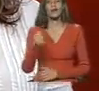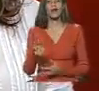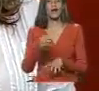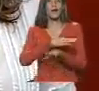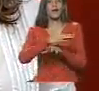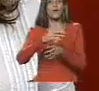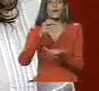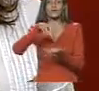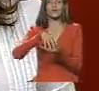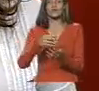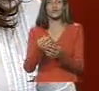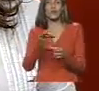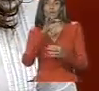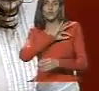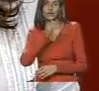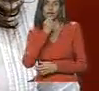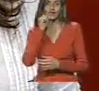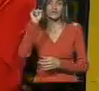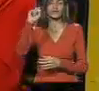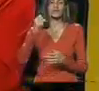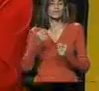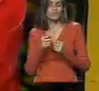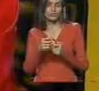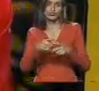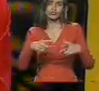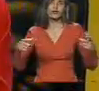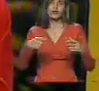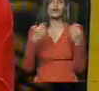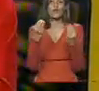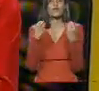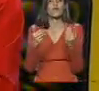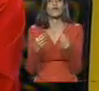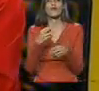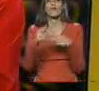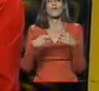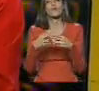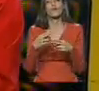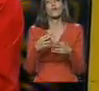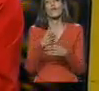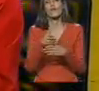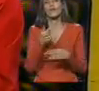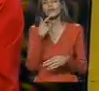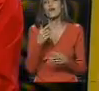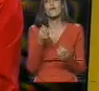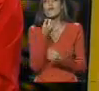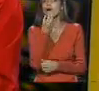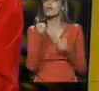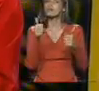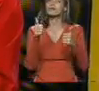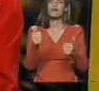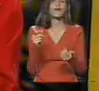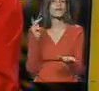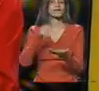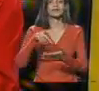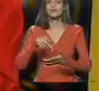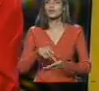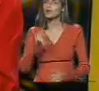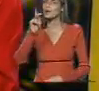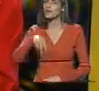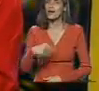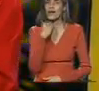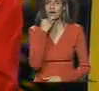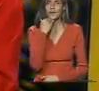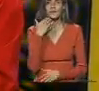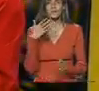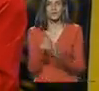desplegado. Mira, en el caso de Bolívar, de Ciudad Bolívar y Puerto Ordaz, ¿cómo estuvo la discusión? buenísima, de verdad que allí estuvo la participación, sobre todo,